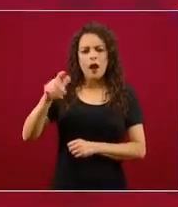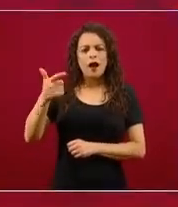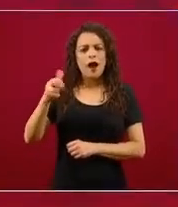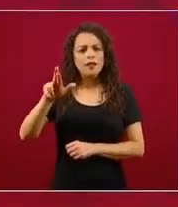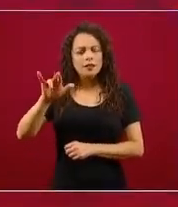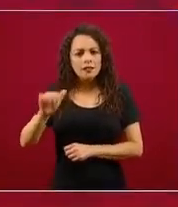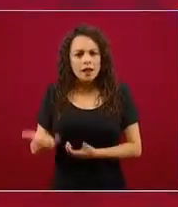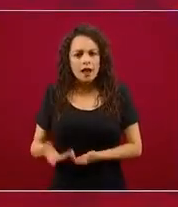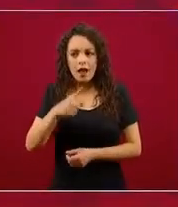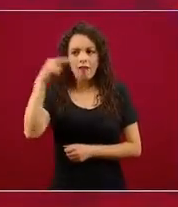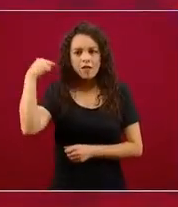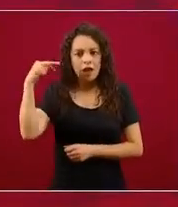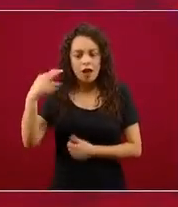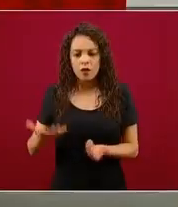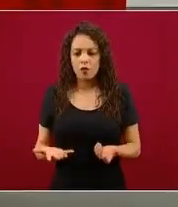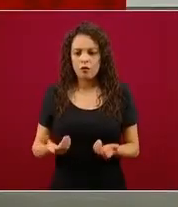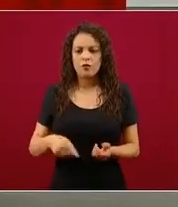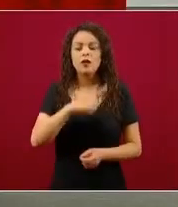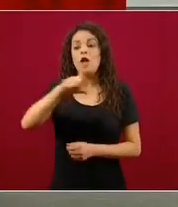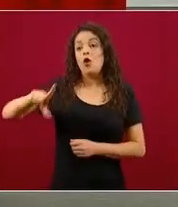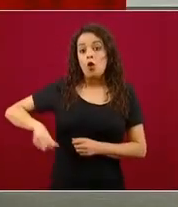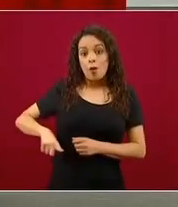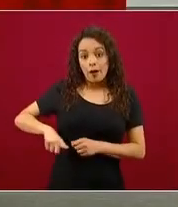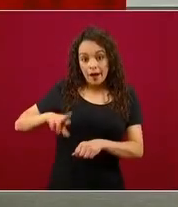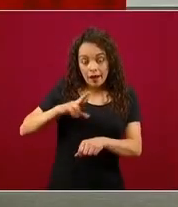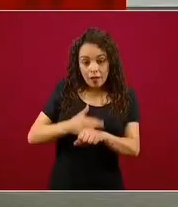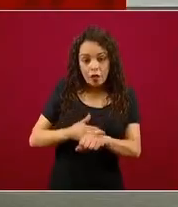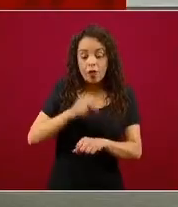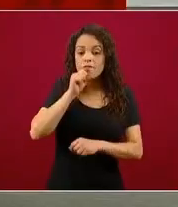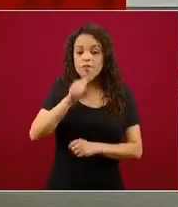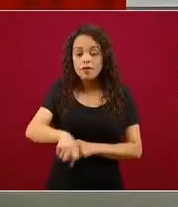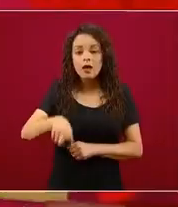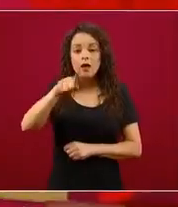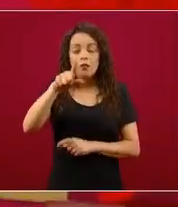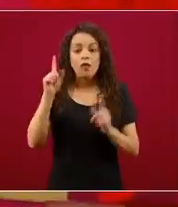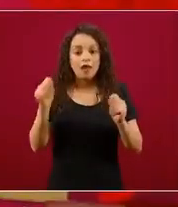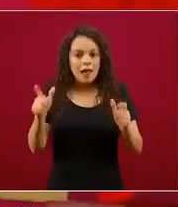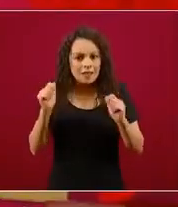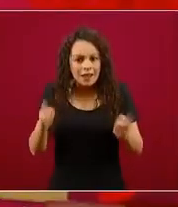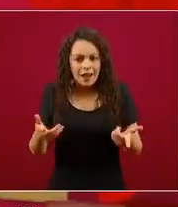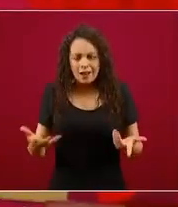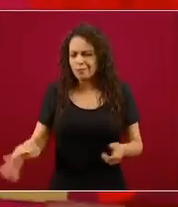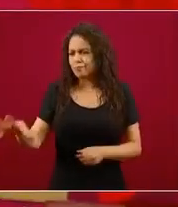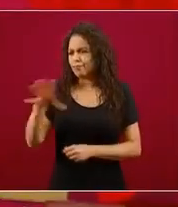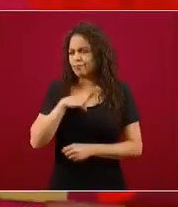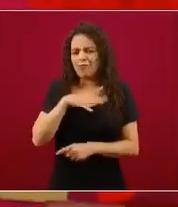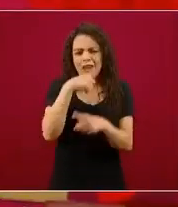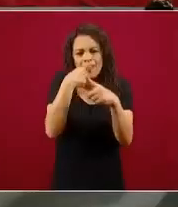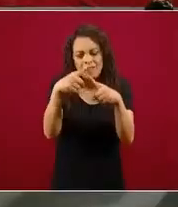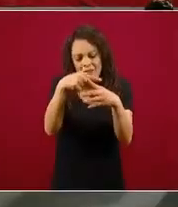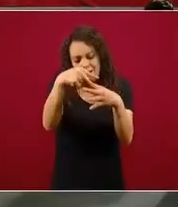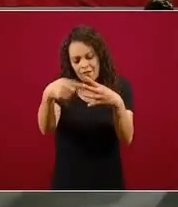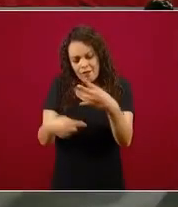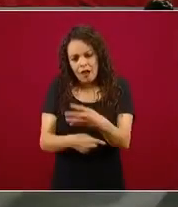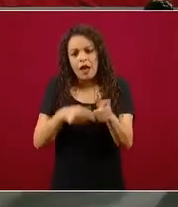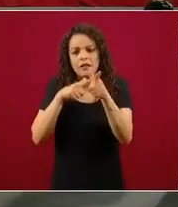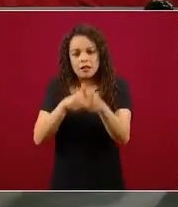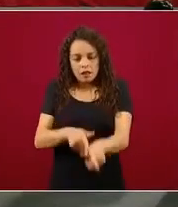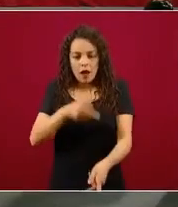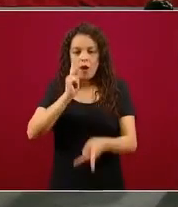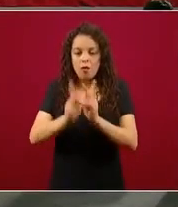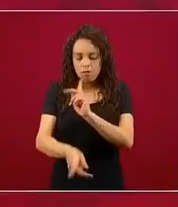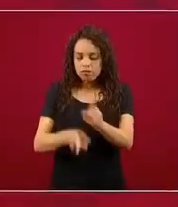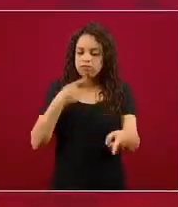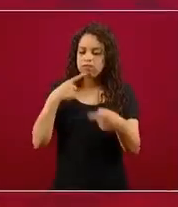Veracruz, el gobernador de Tlaxcala también. Entonces, tenemos muchas pláticas de esta naturaleza. Todavía no logré hablar hoy,